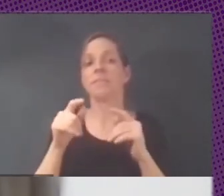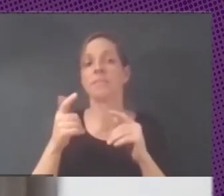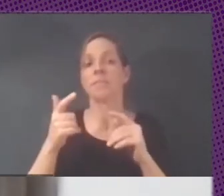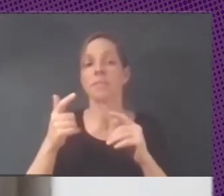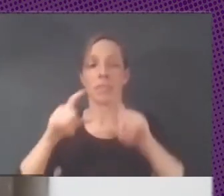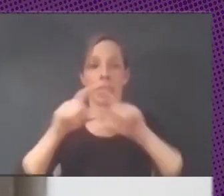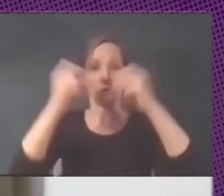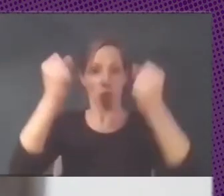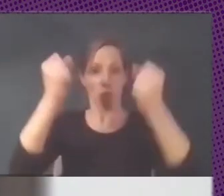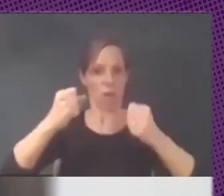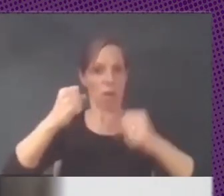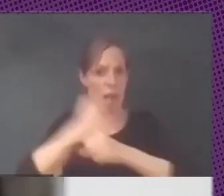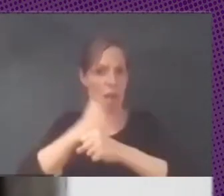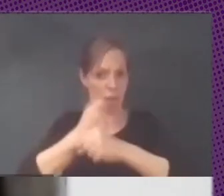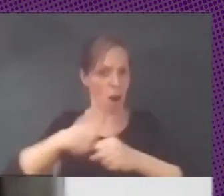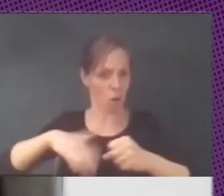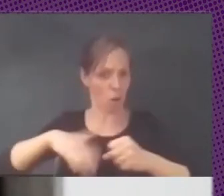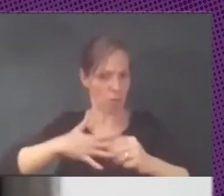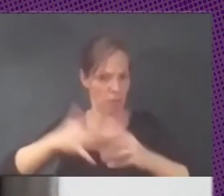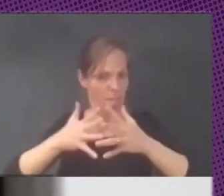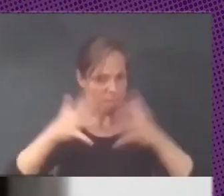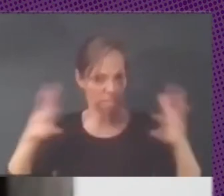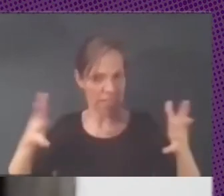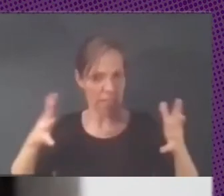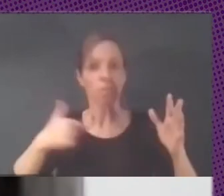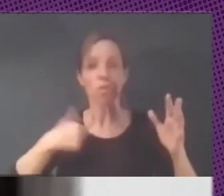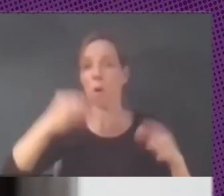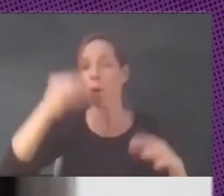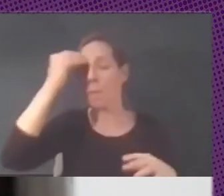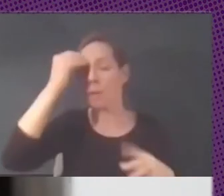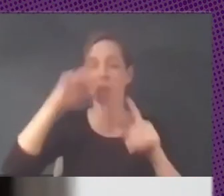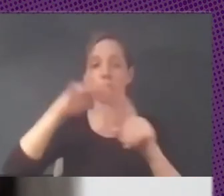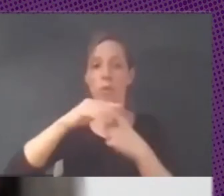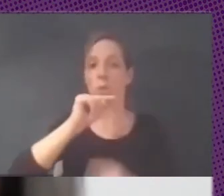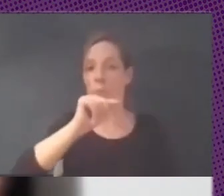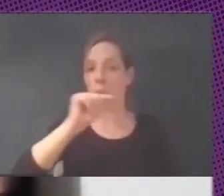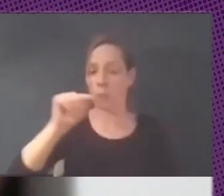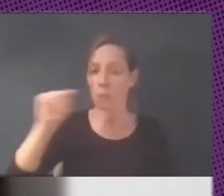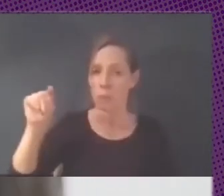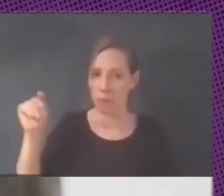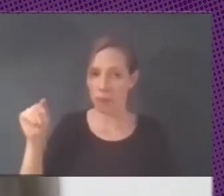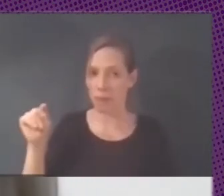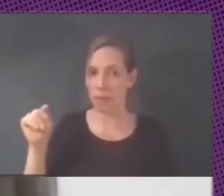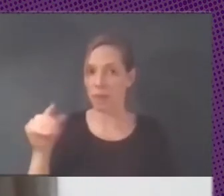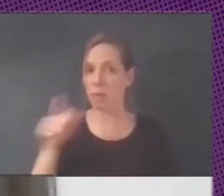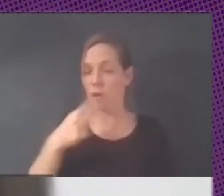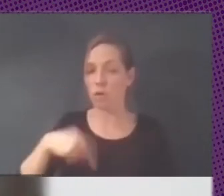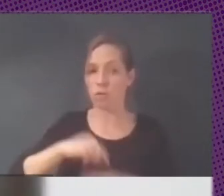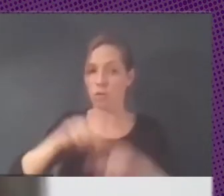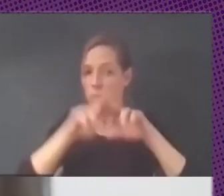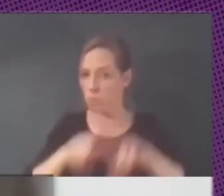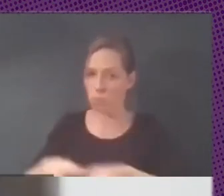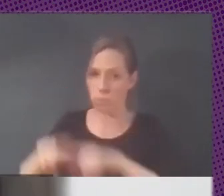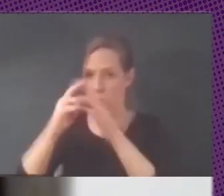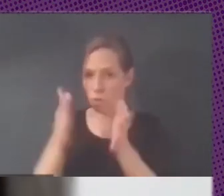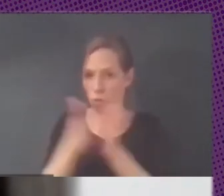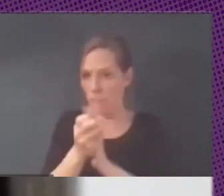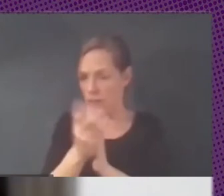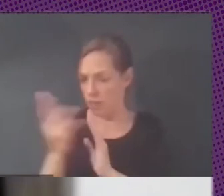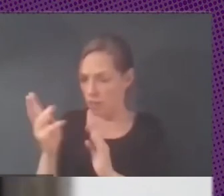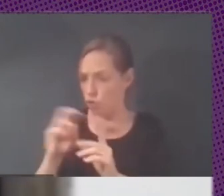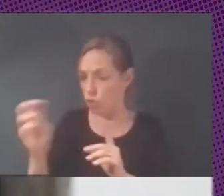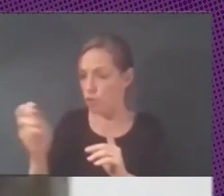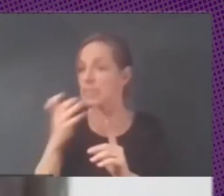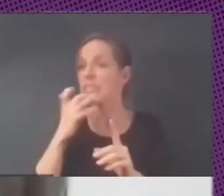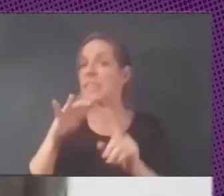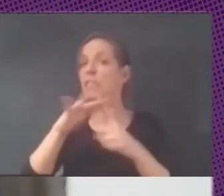nuestra ¿no? pero imagino que eso sucede por lo menos lo hemos realizado bastante con los compañeros en otras condiciones